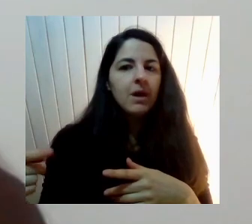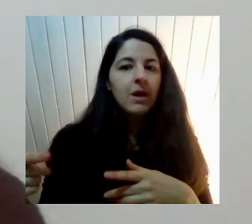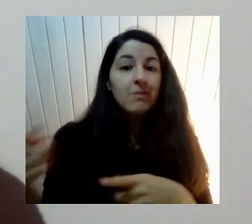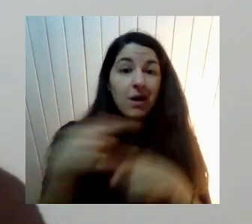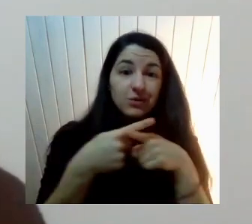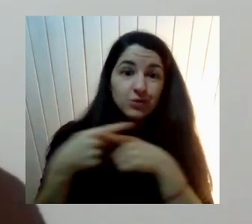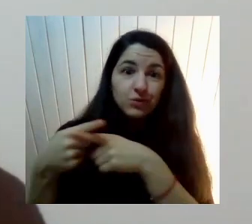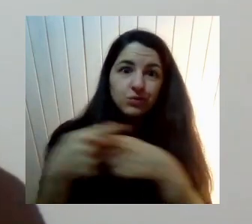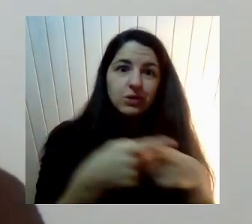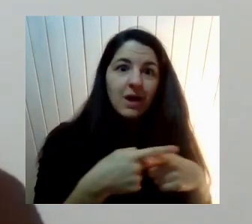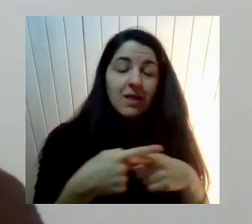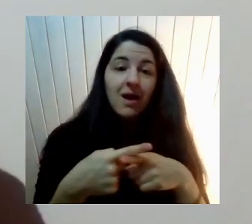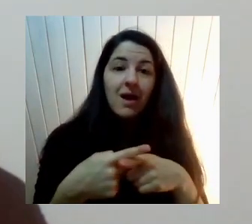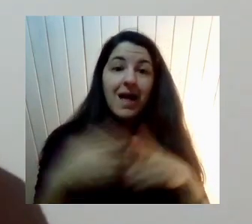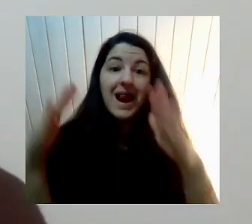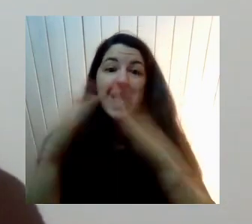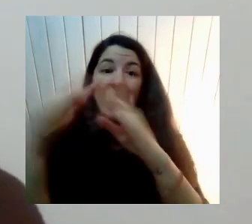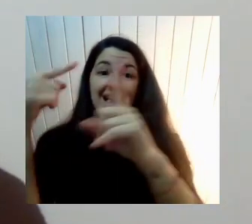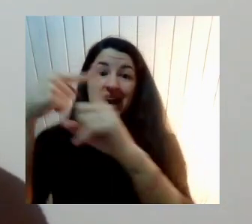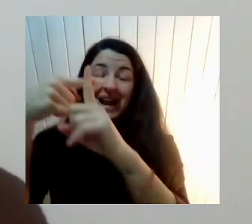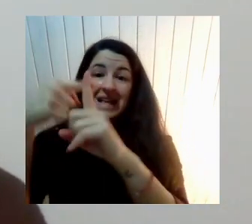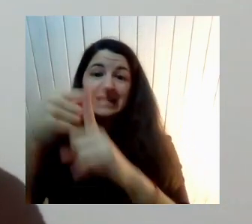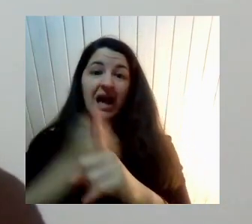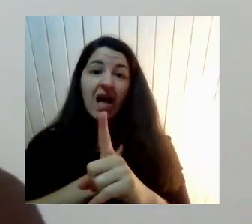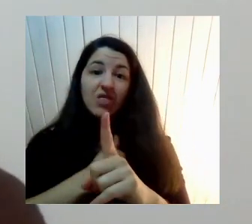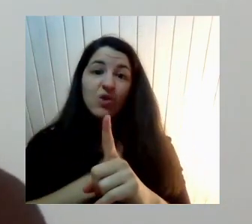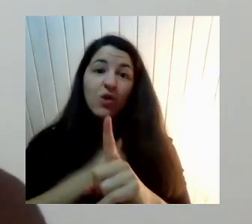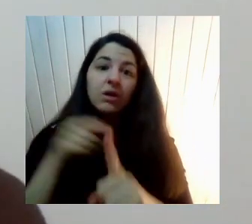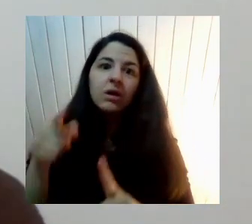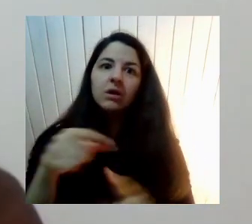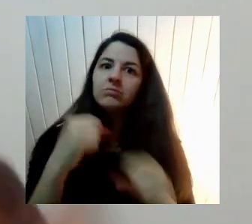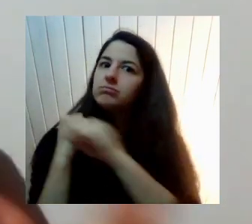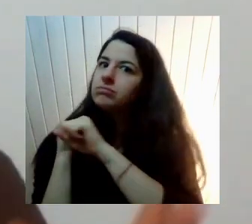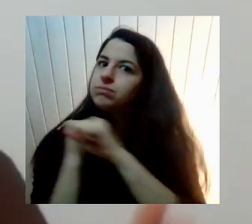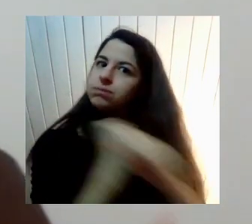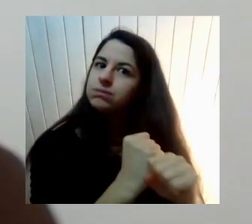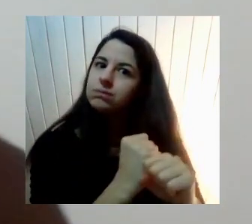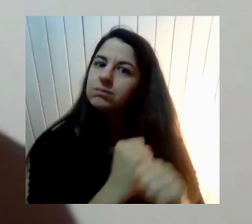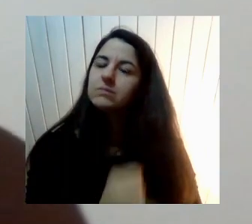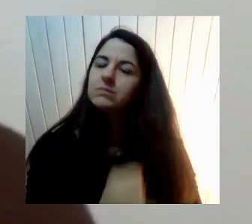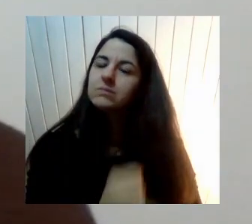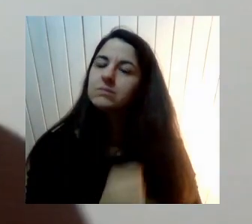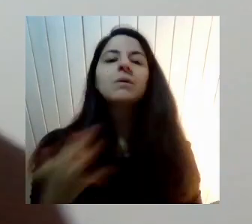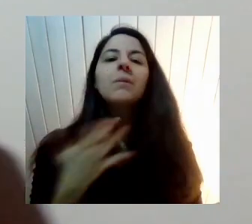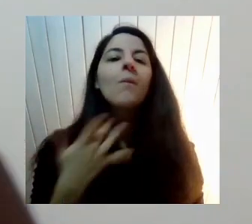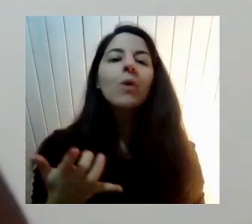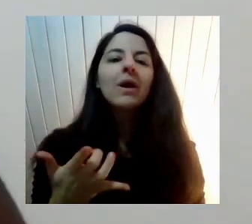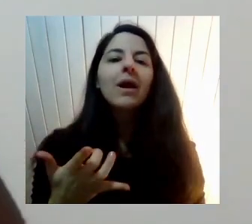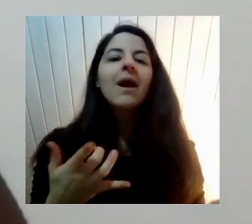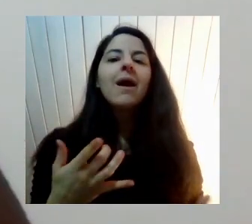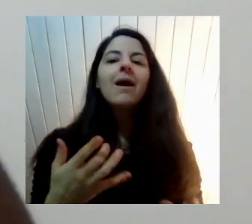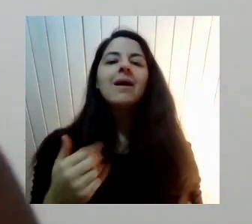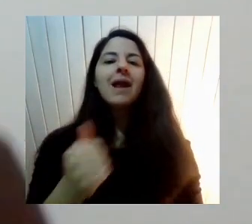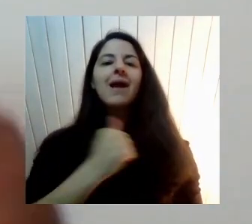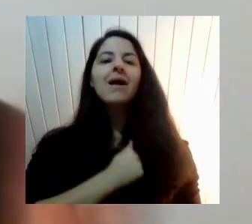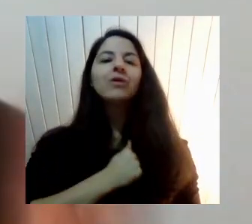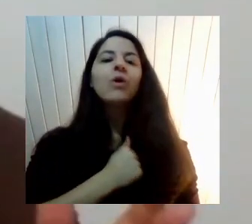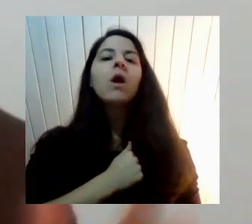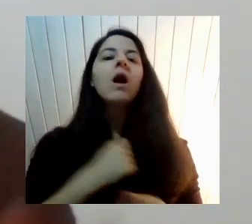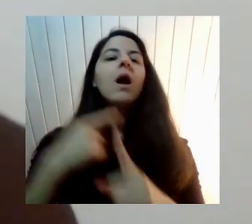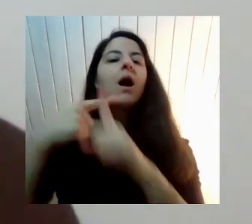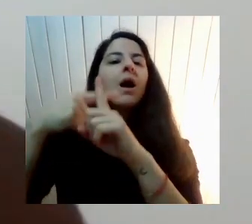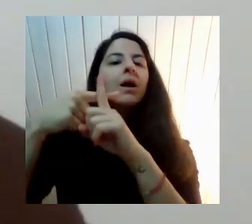iglesia católica Estuvo muy en contra De esas jornadas Digamos Cuando todavía La iglesia católica En Chile Tenía cierto